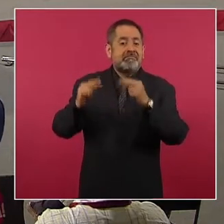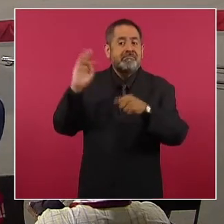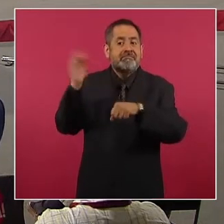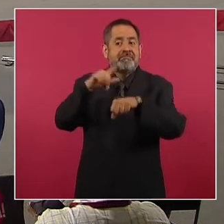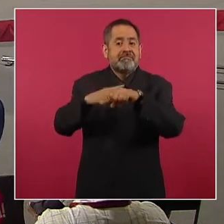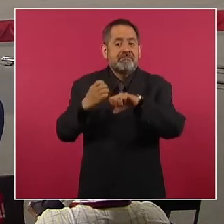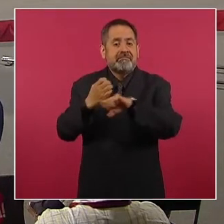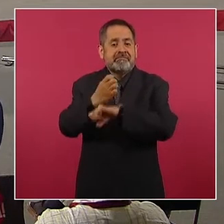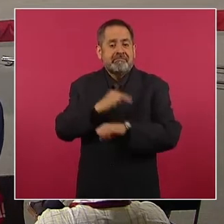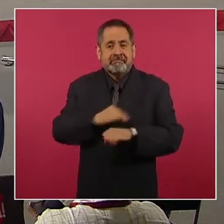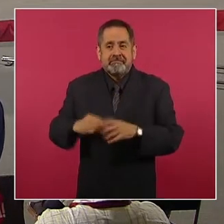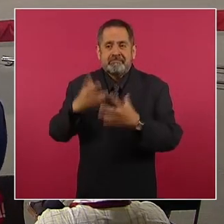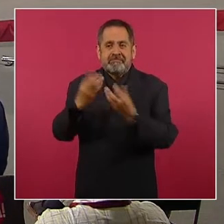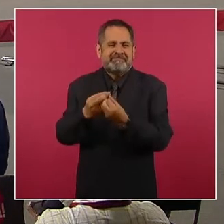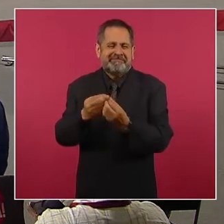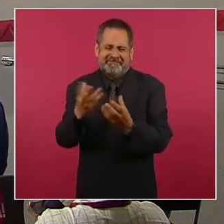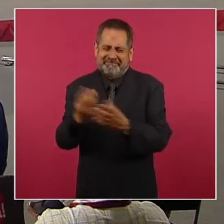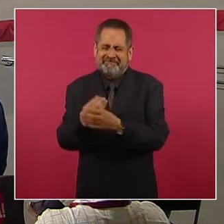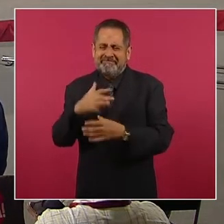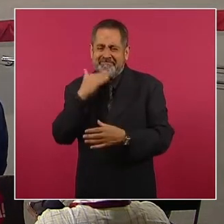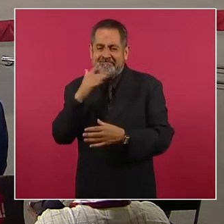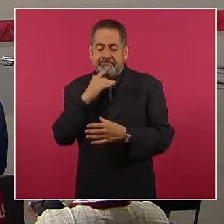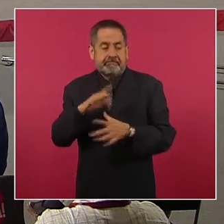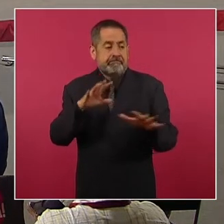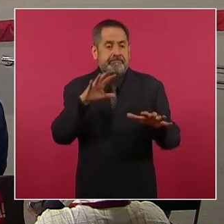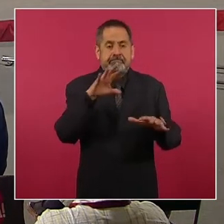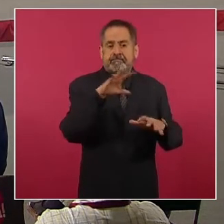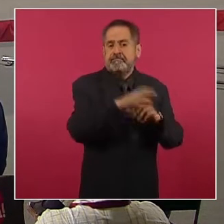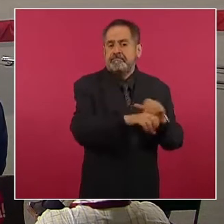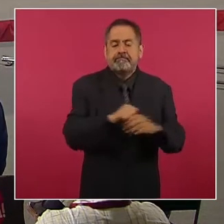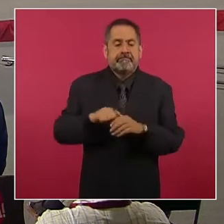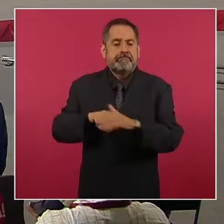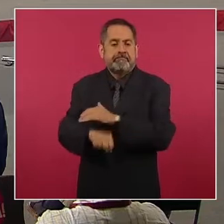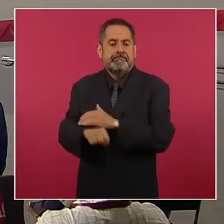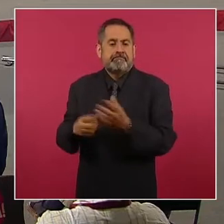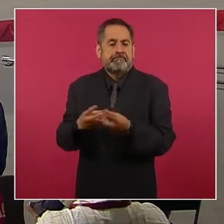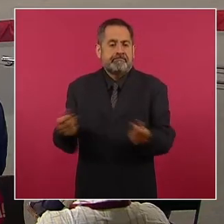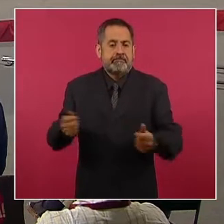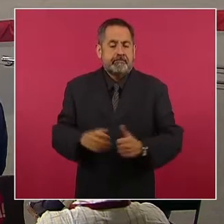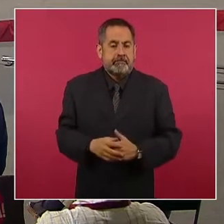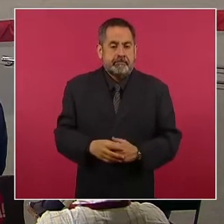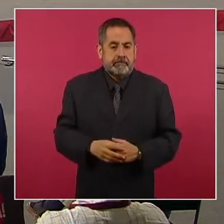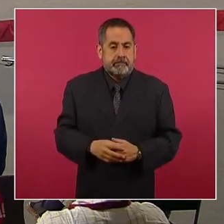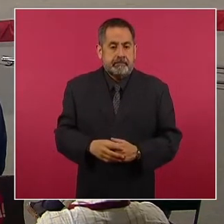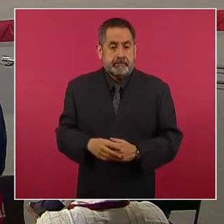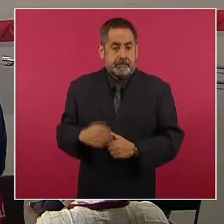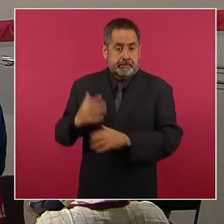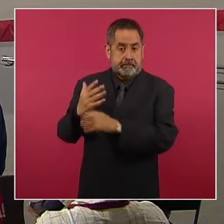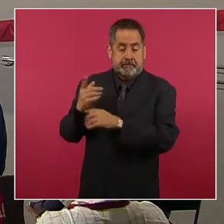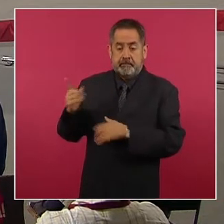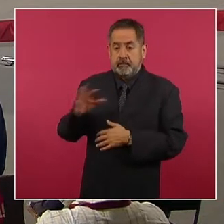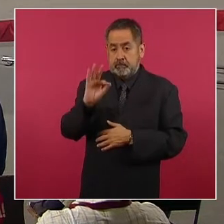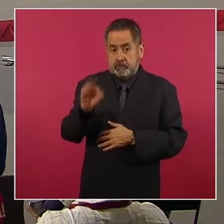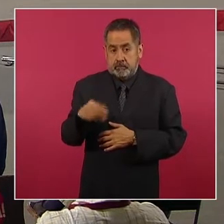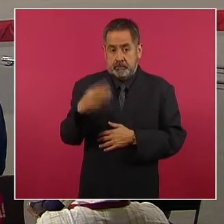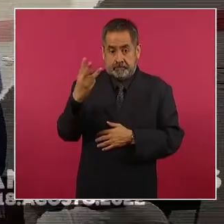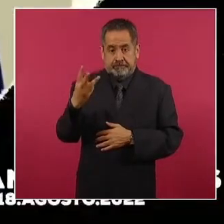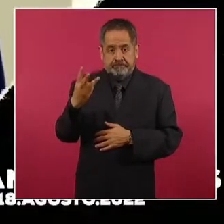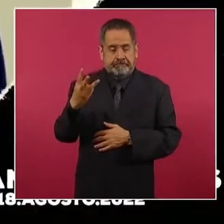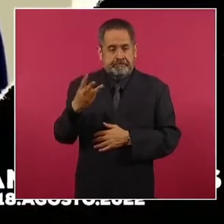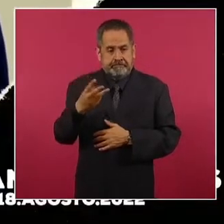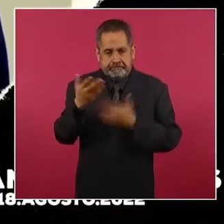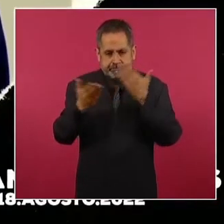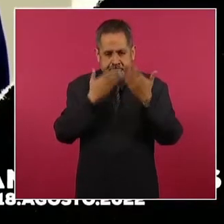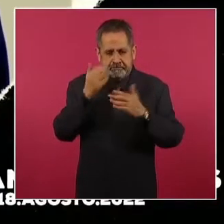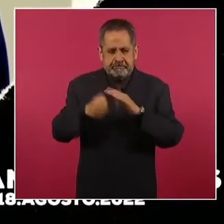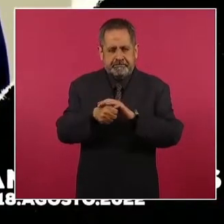lo que constituye el delito de desaparición forzada. Que la desaparición de los 43 estudiantes de la normal Isidro Burgos de